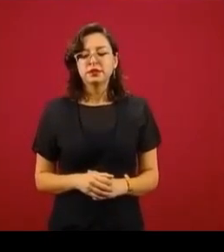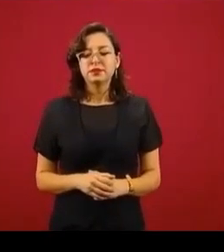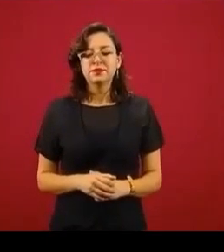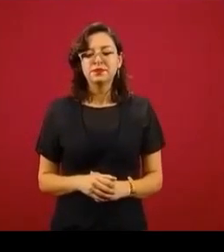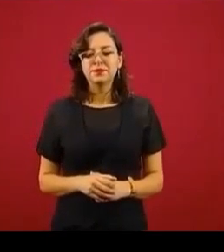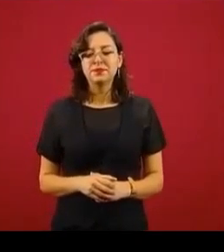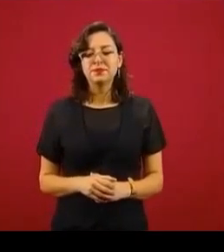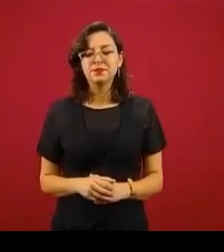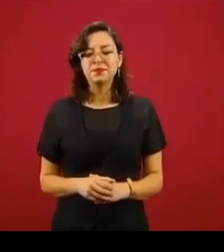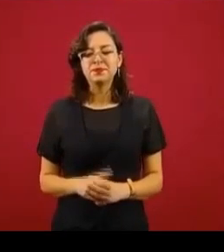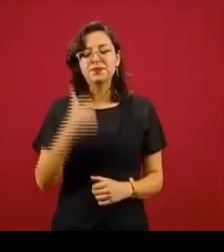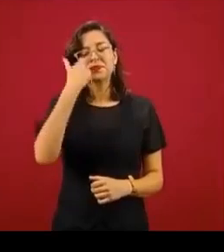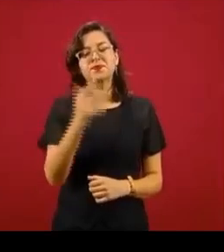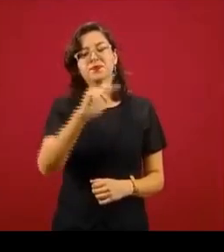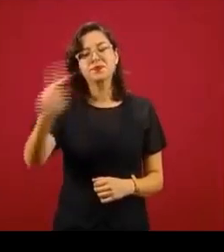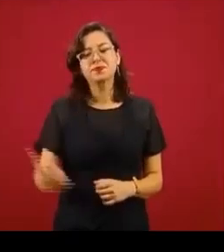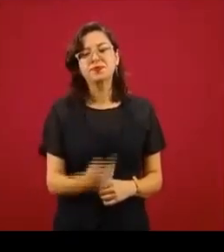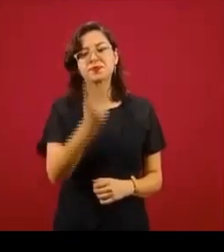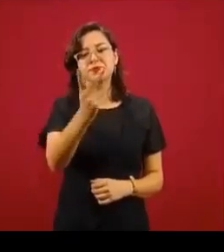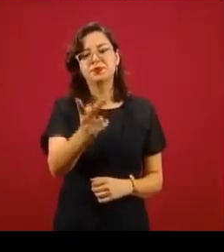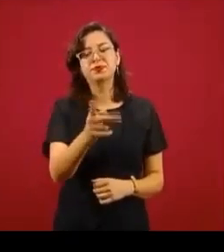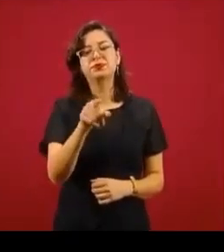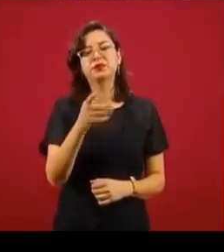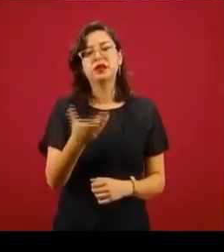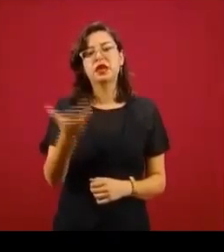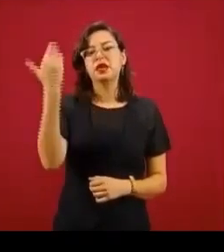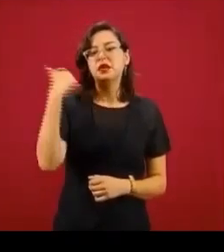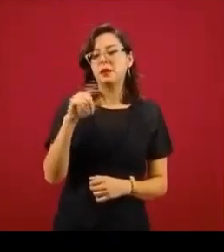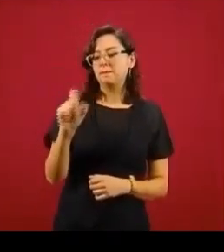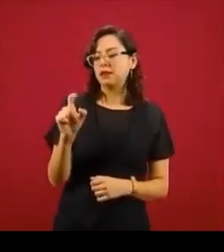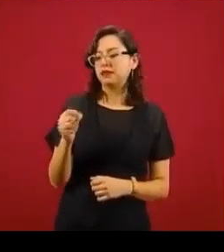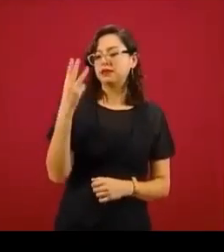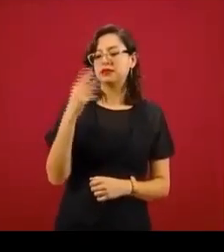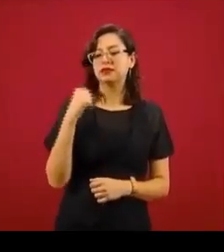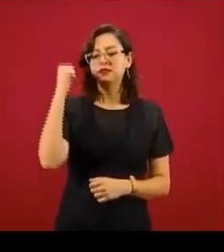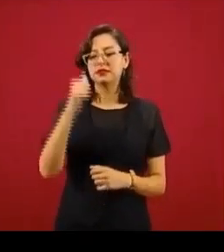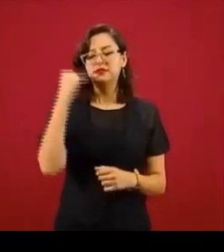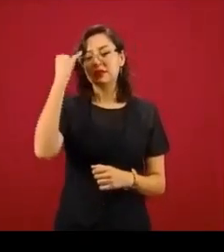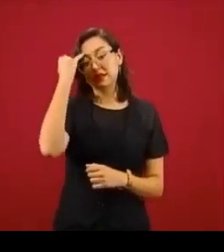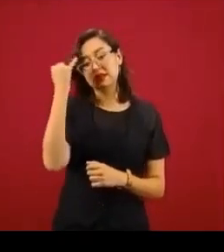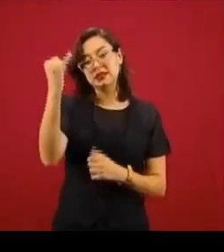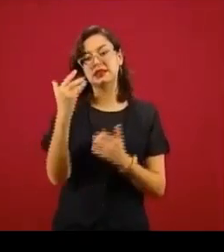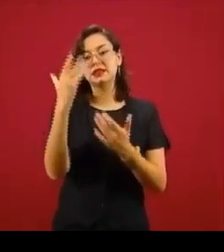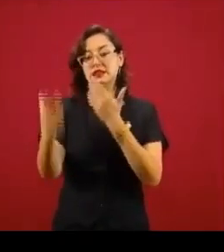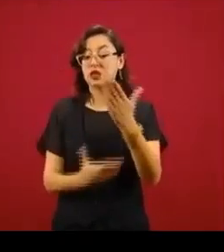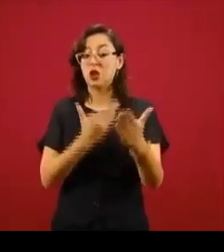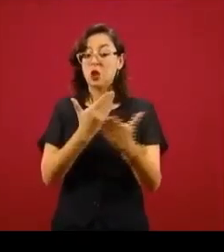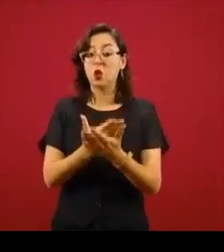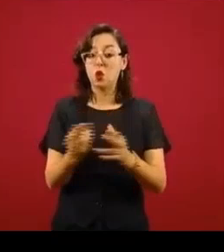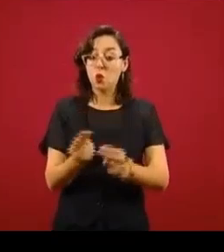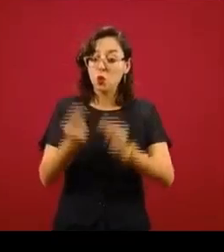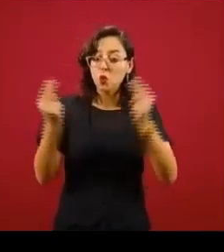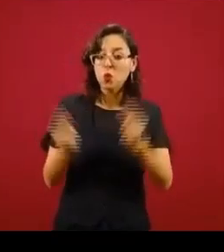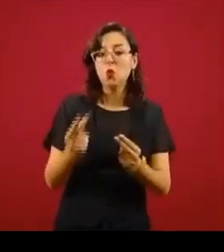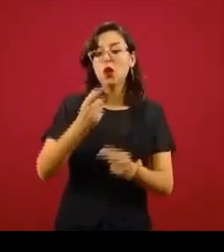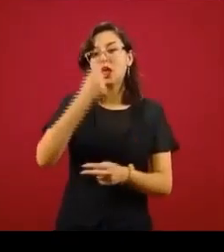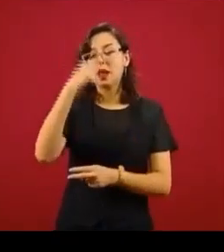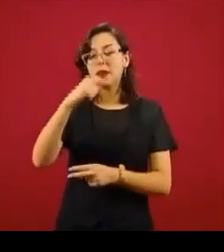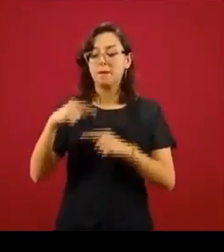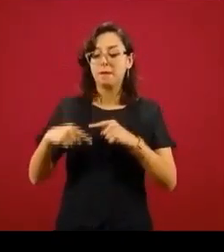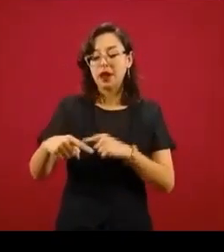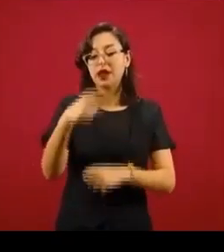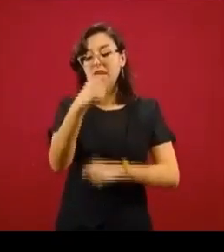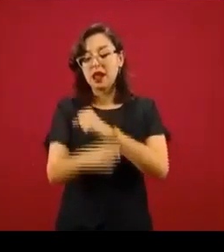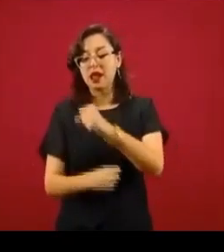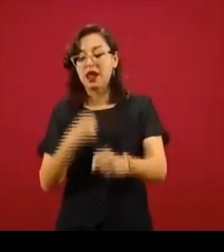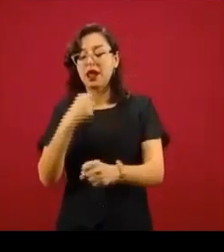iniciativa que envía usted el 23 de abril con carácter de urgente para reasignar el presupuesto de egresos